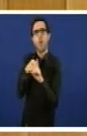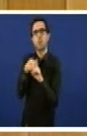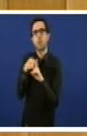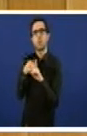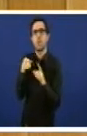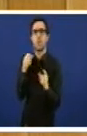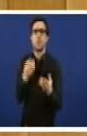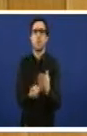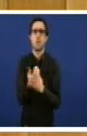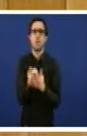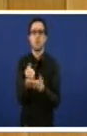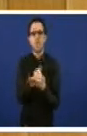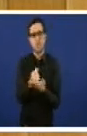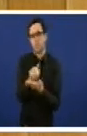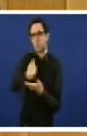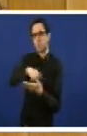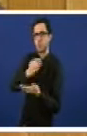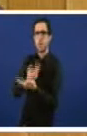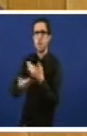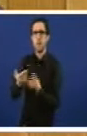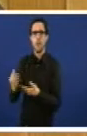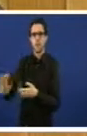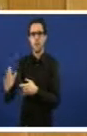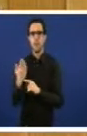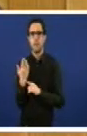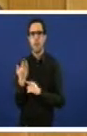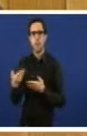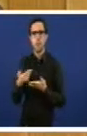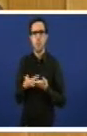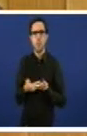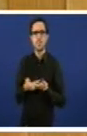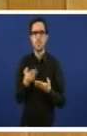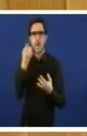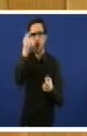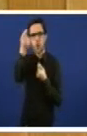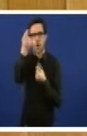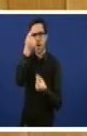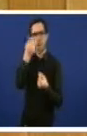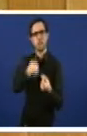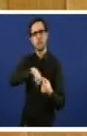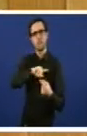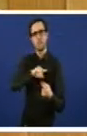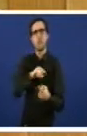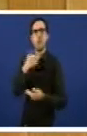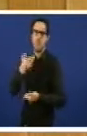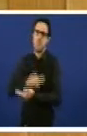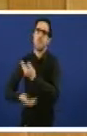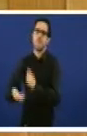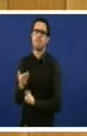Fagan unha proposta concreta e aí terán a nosa colaboración pero señorías non seremos